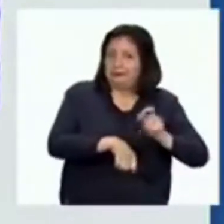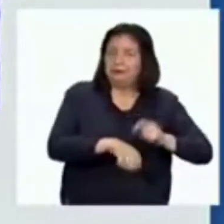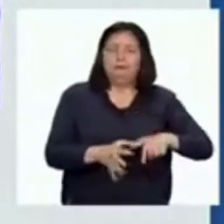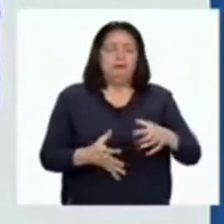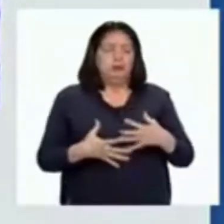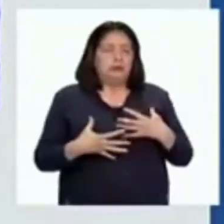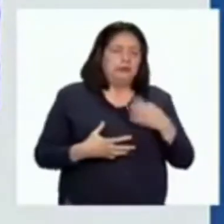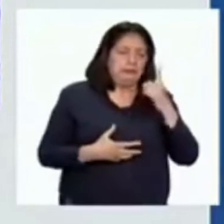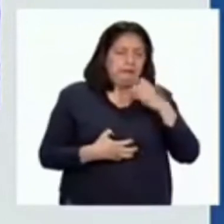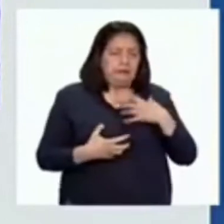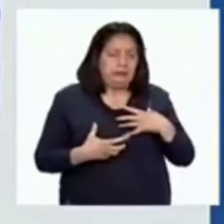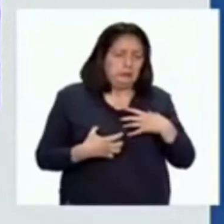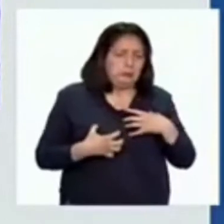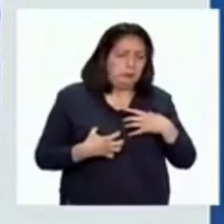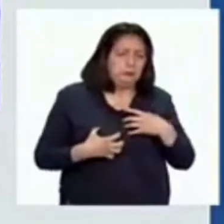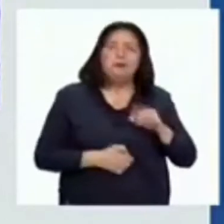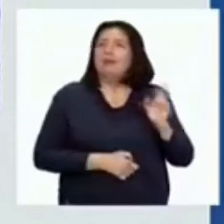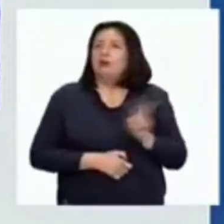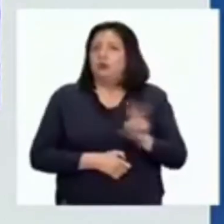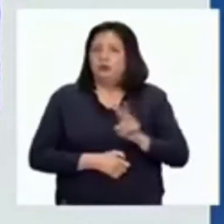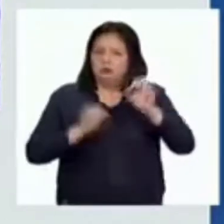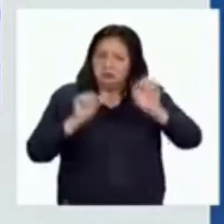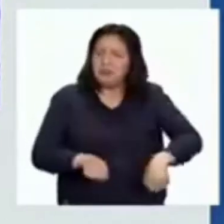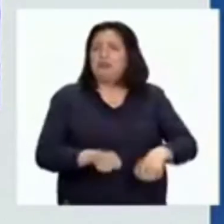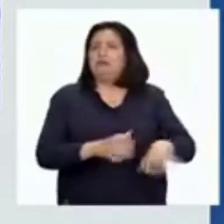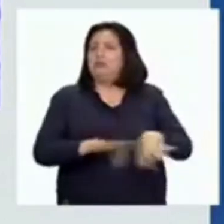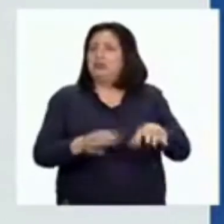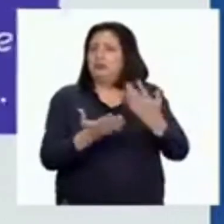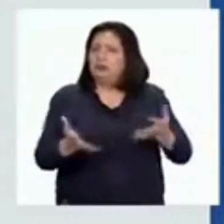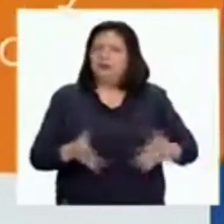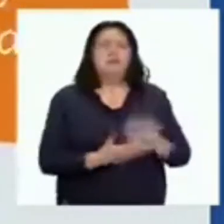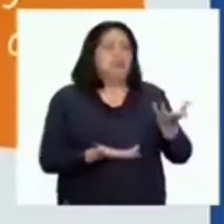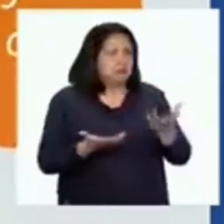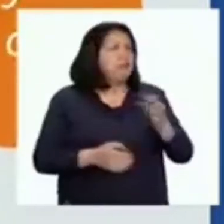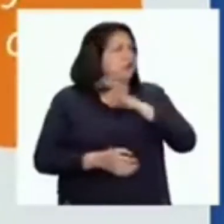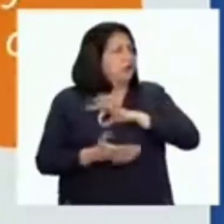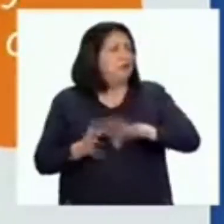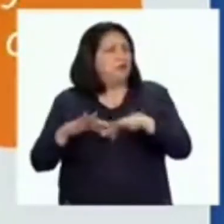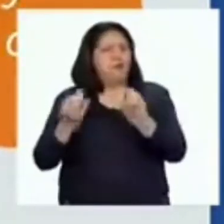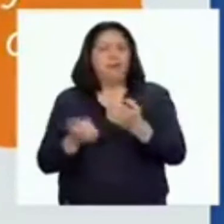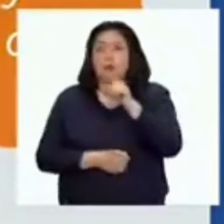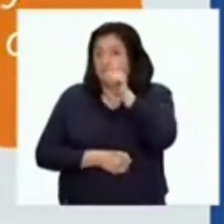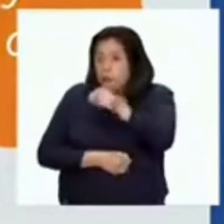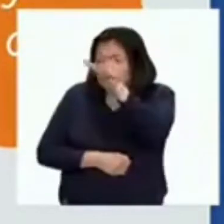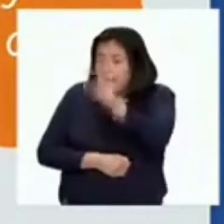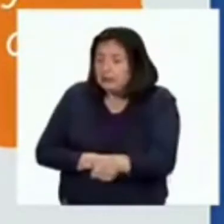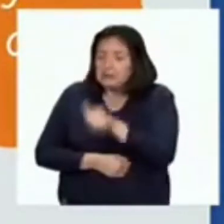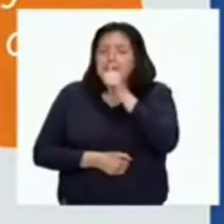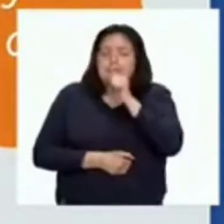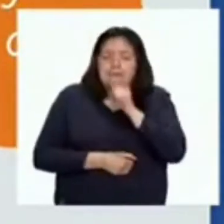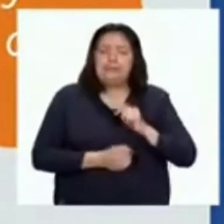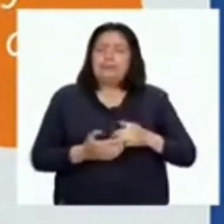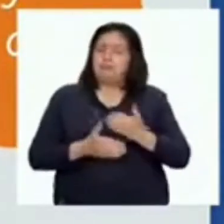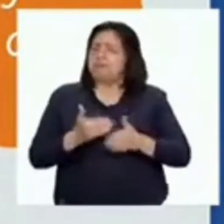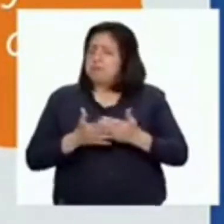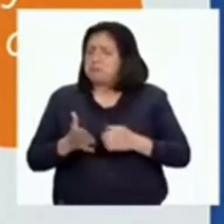recuperarse de la dificultad, ambos tomaron acciones en favor de ellos y de su familia. Cuando eres resiliente, afrontas la